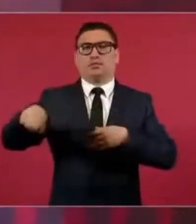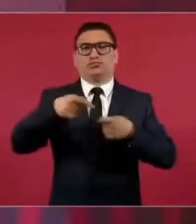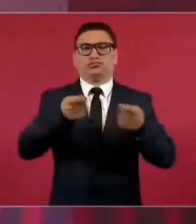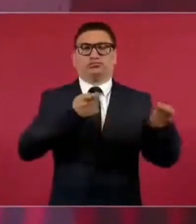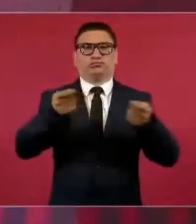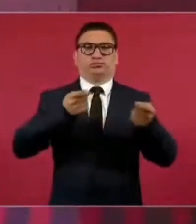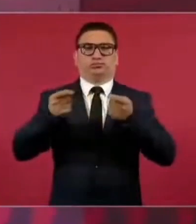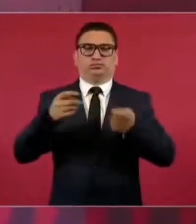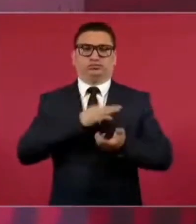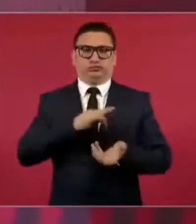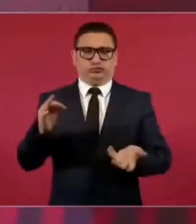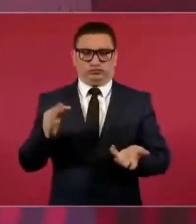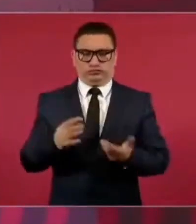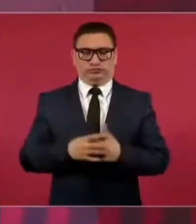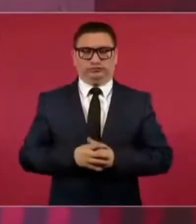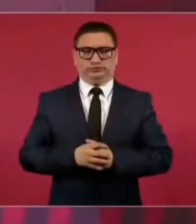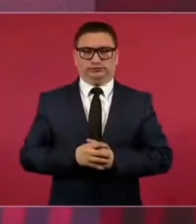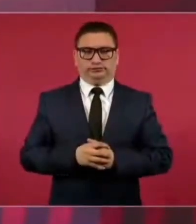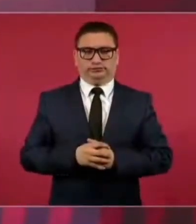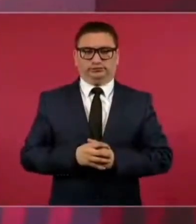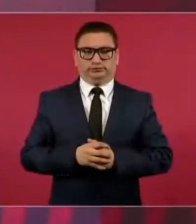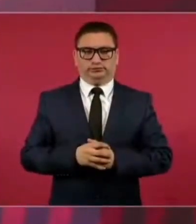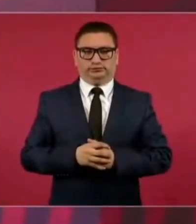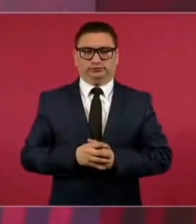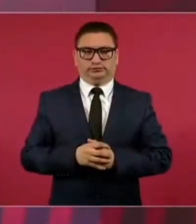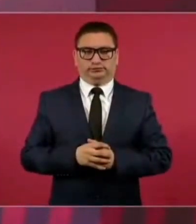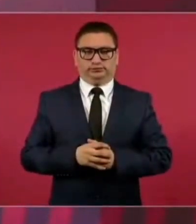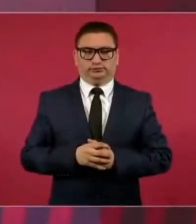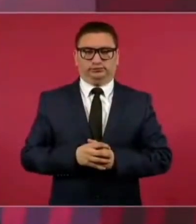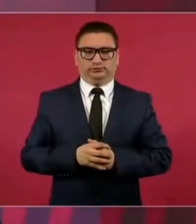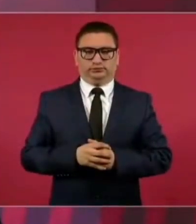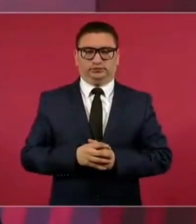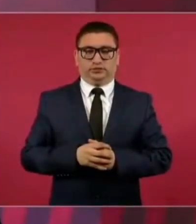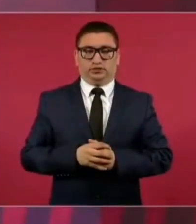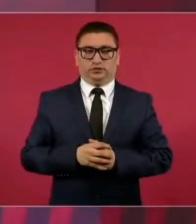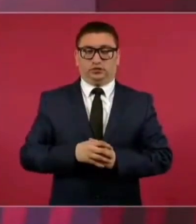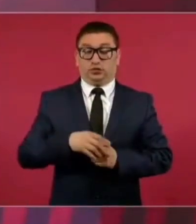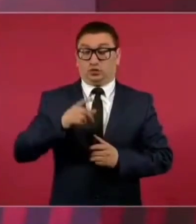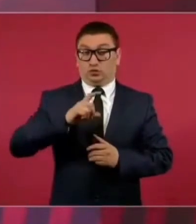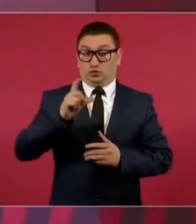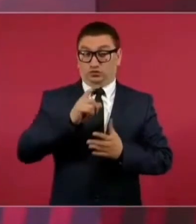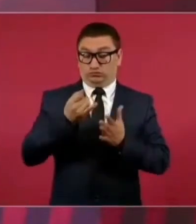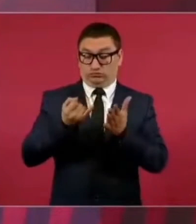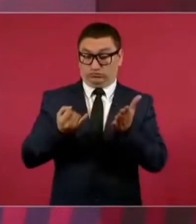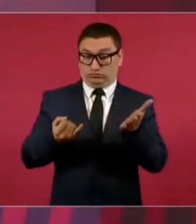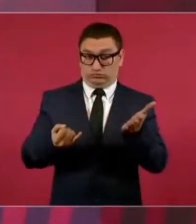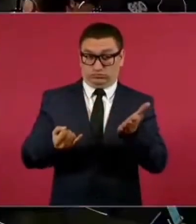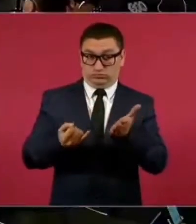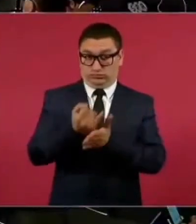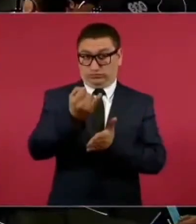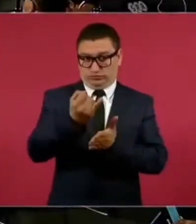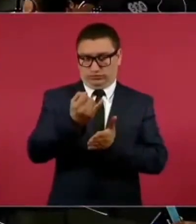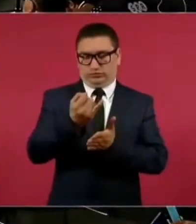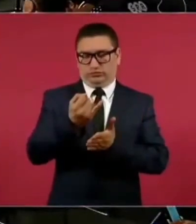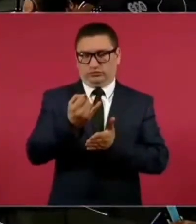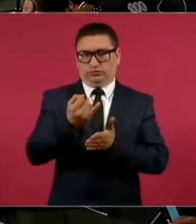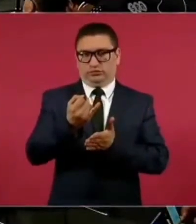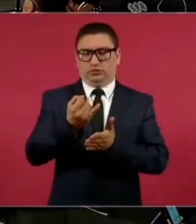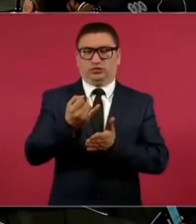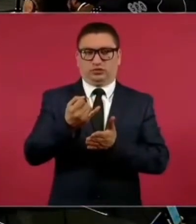de todas las decisiones del poder público?,